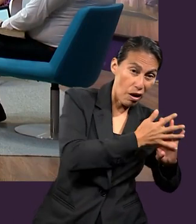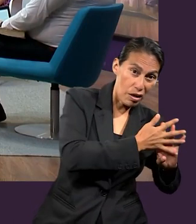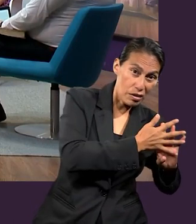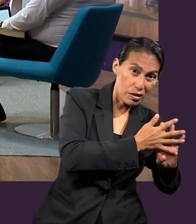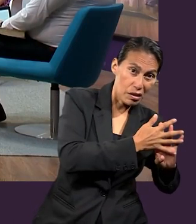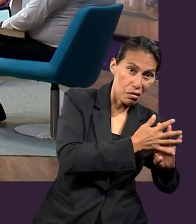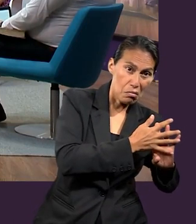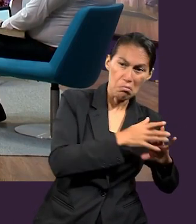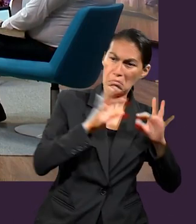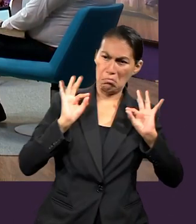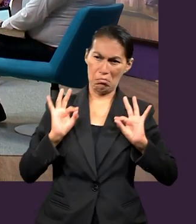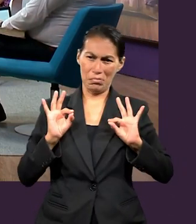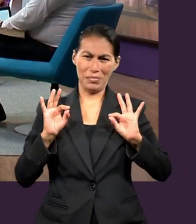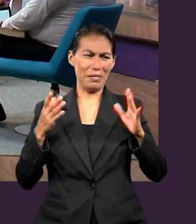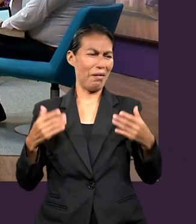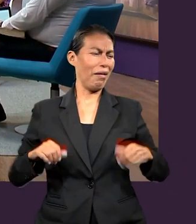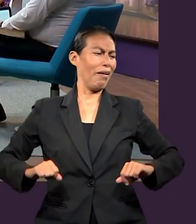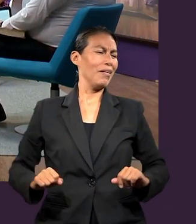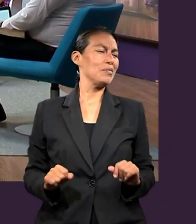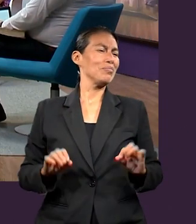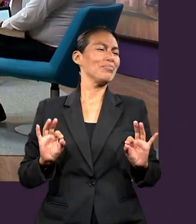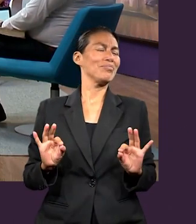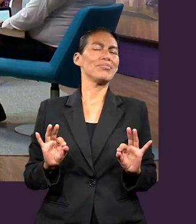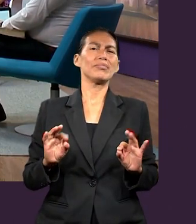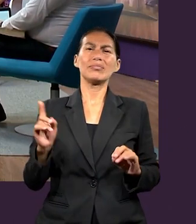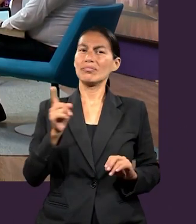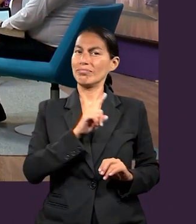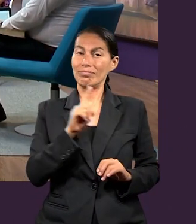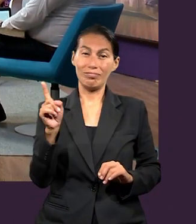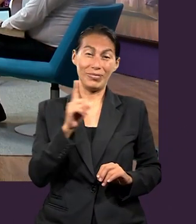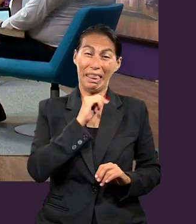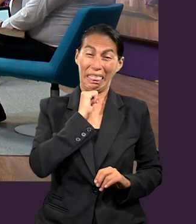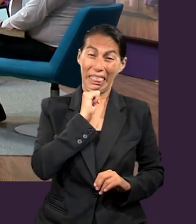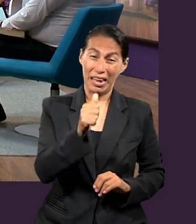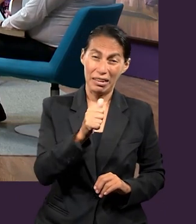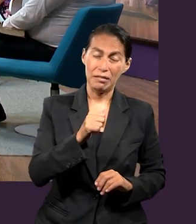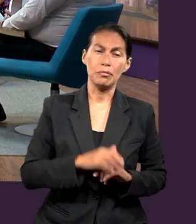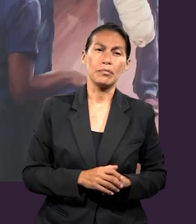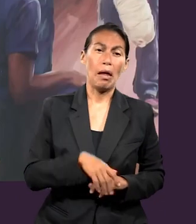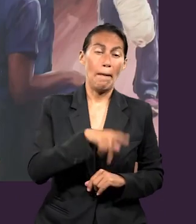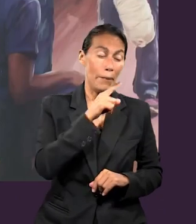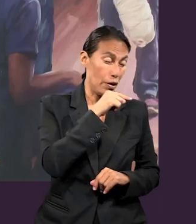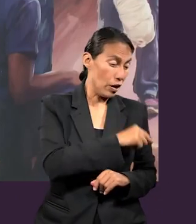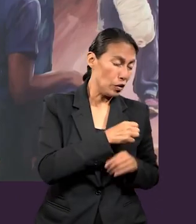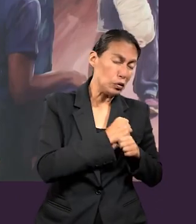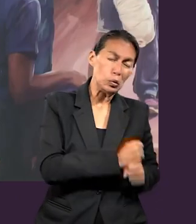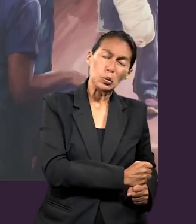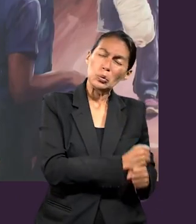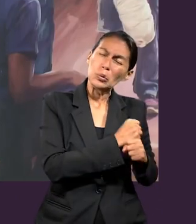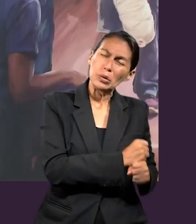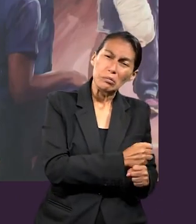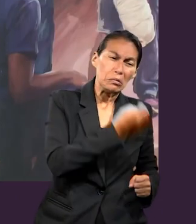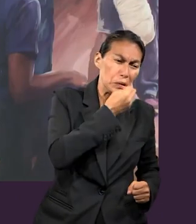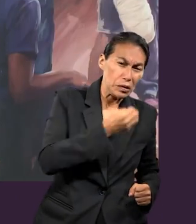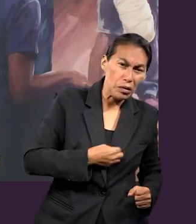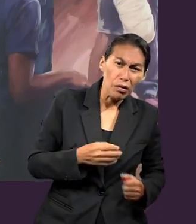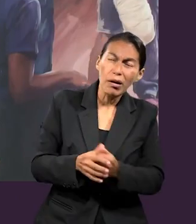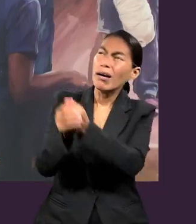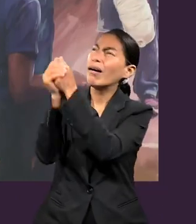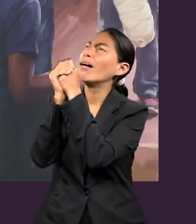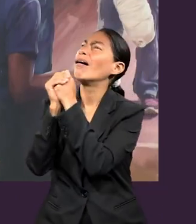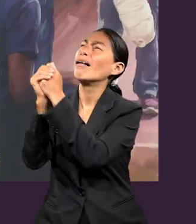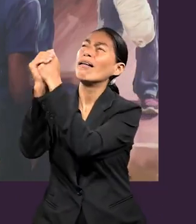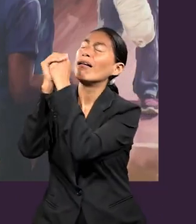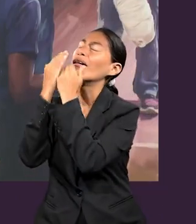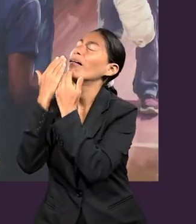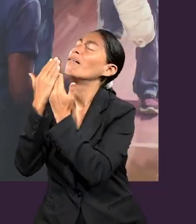de las comodidades que nosotros podemos tener en este momento. No creo que haya sido para nada fácil. Pero aún así, en medio de las revelaciones,